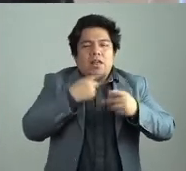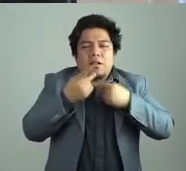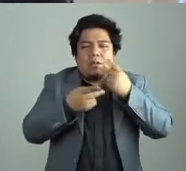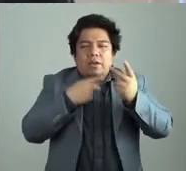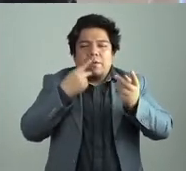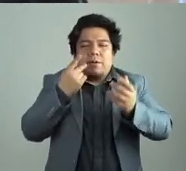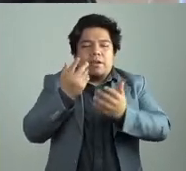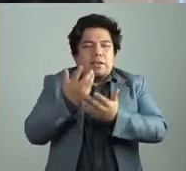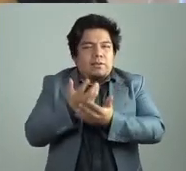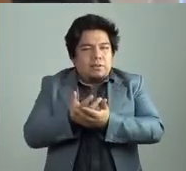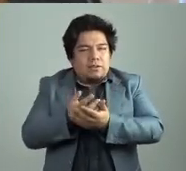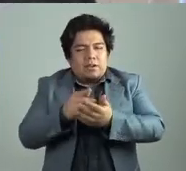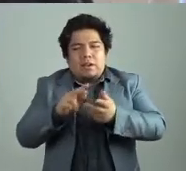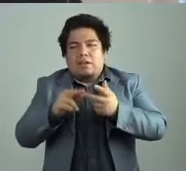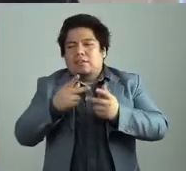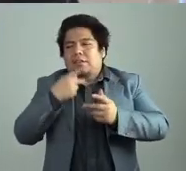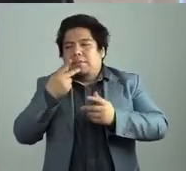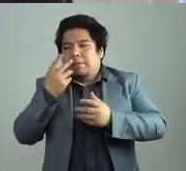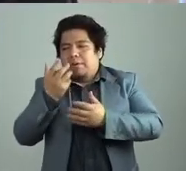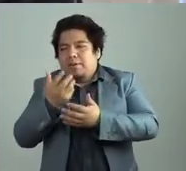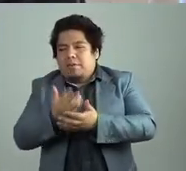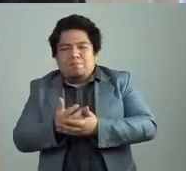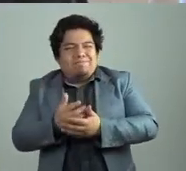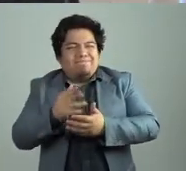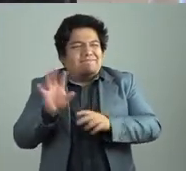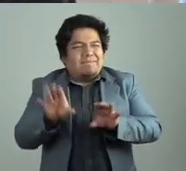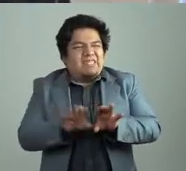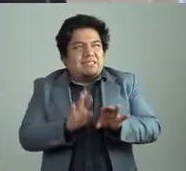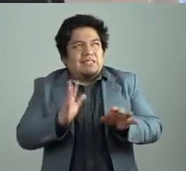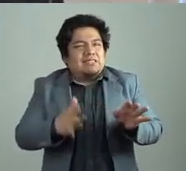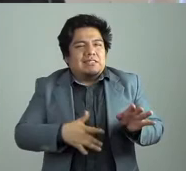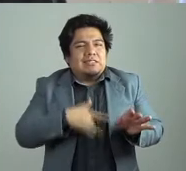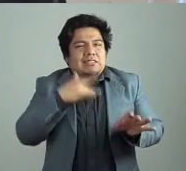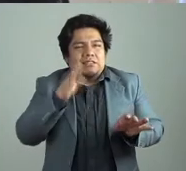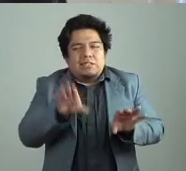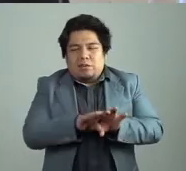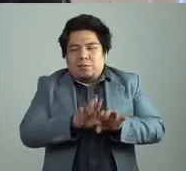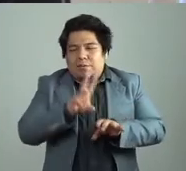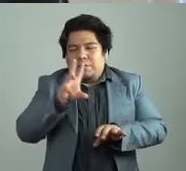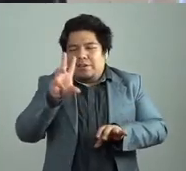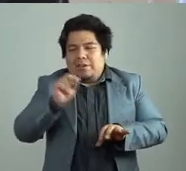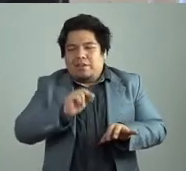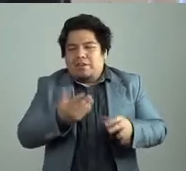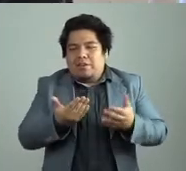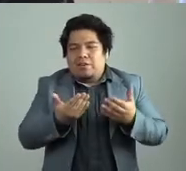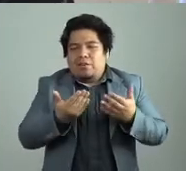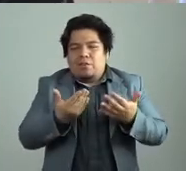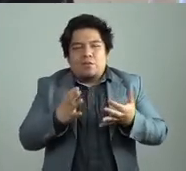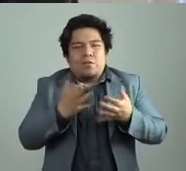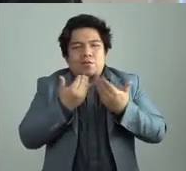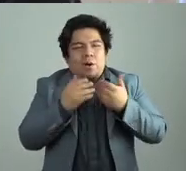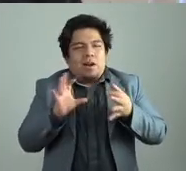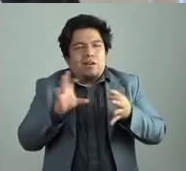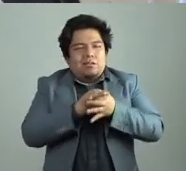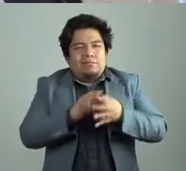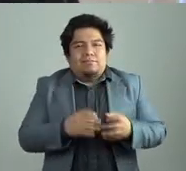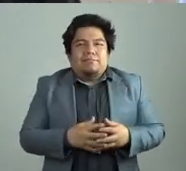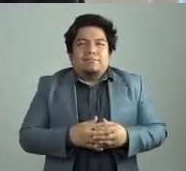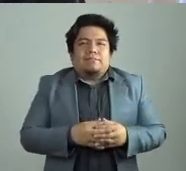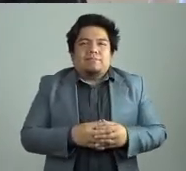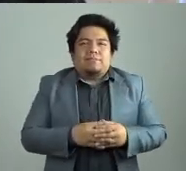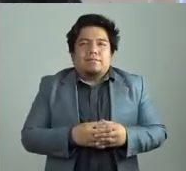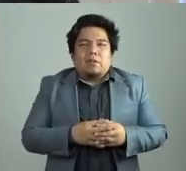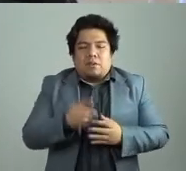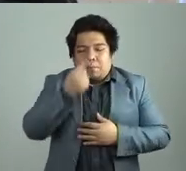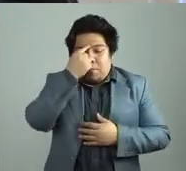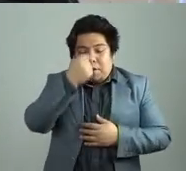vaya completando de acuerdo a cuál sea la experiencia de cada quien. Me interesa mucho